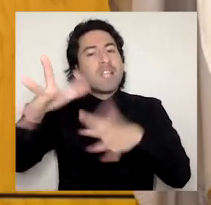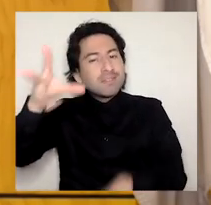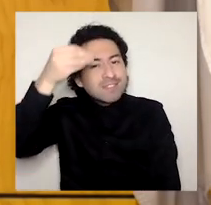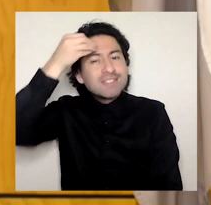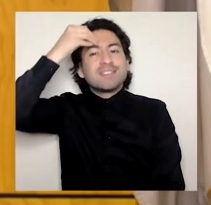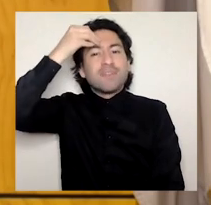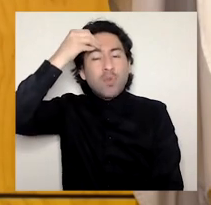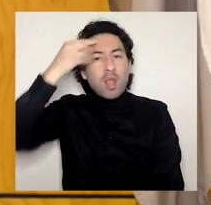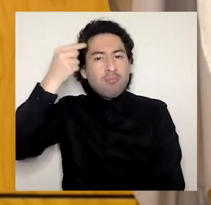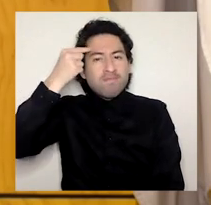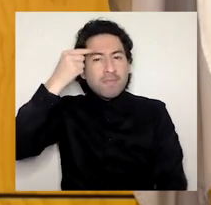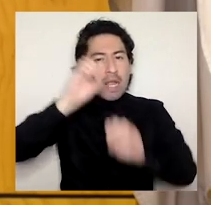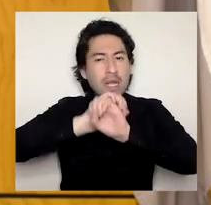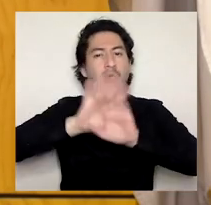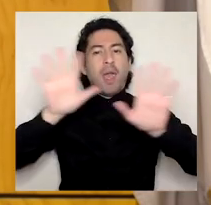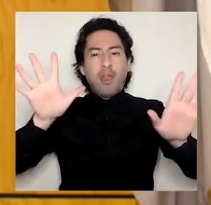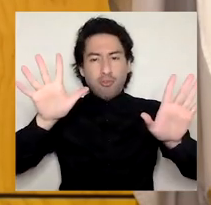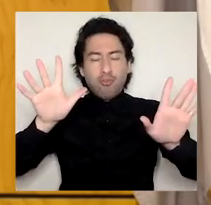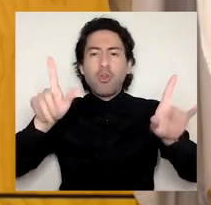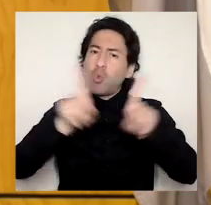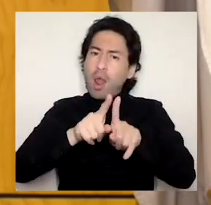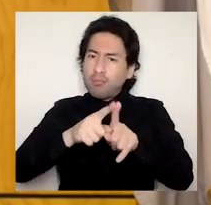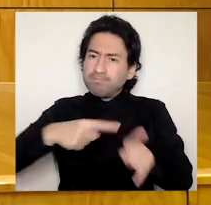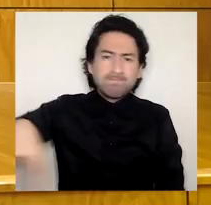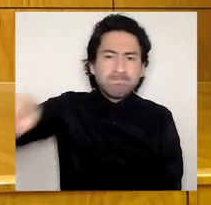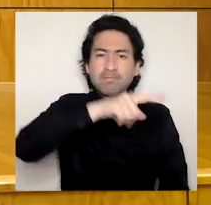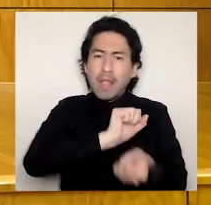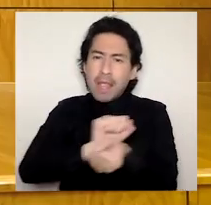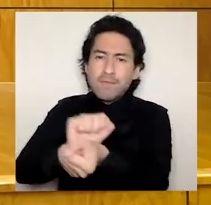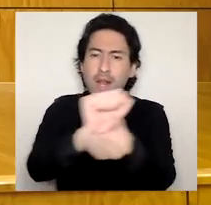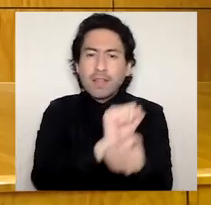y un sentido del nosotros desplegados al máximo.